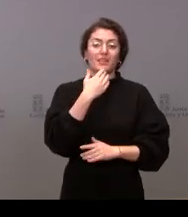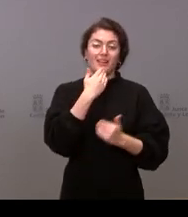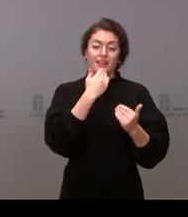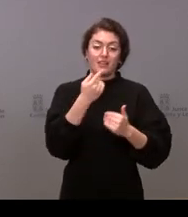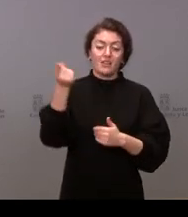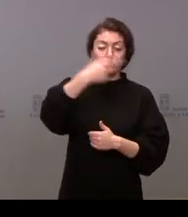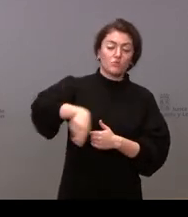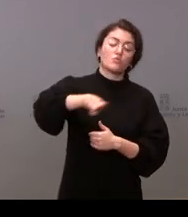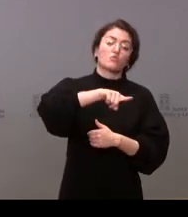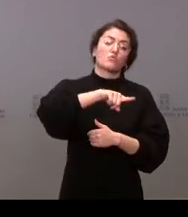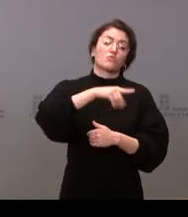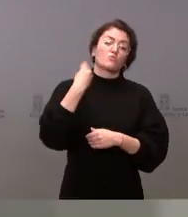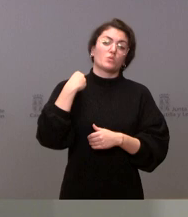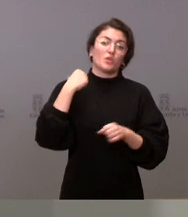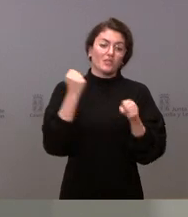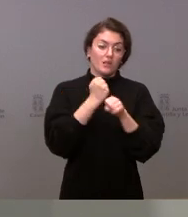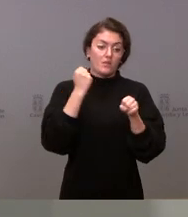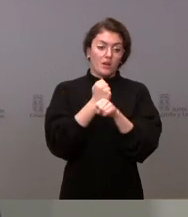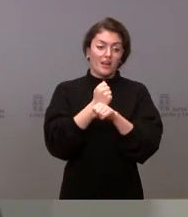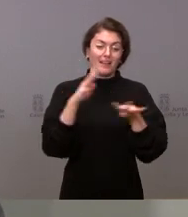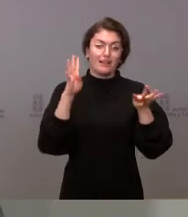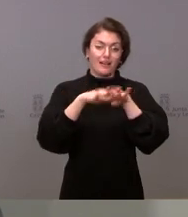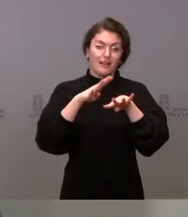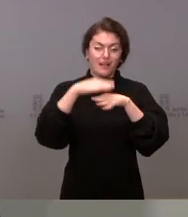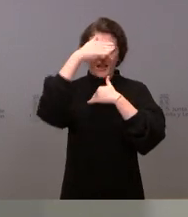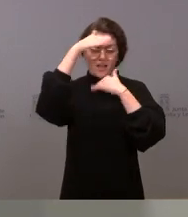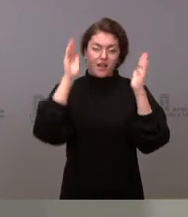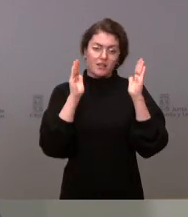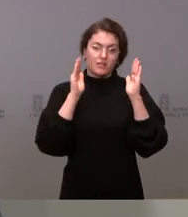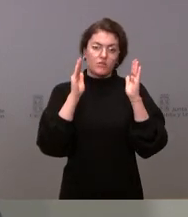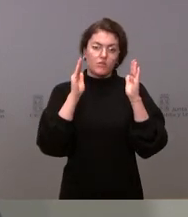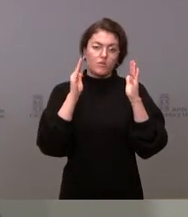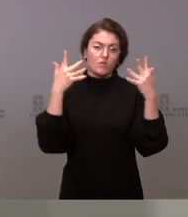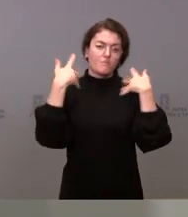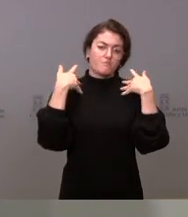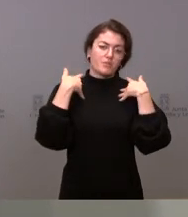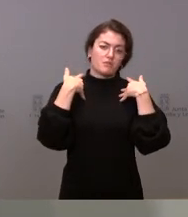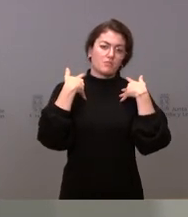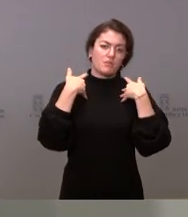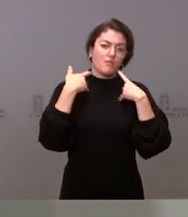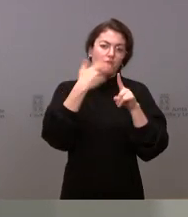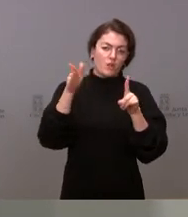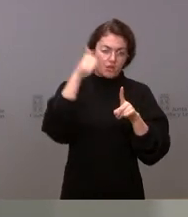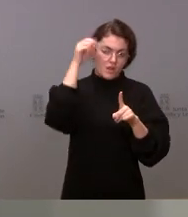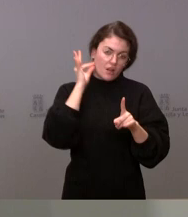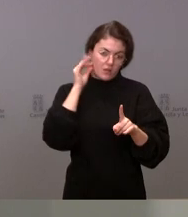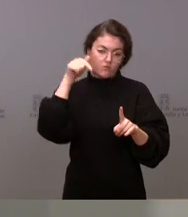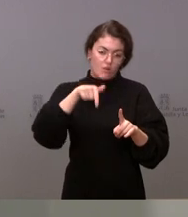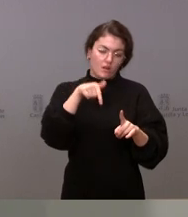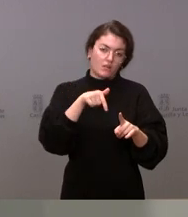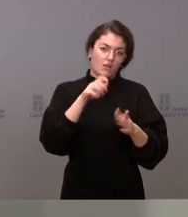en la red de atención integral a las víctimas de violencia de género en nuestra comunidad, que trabajan